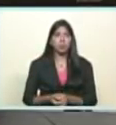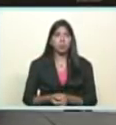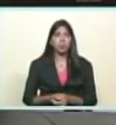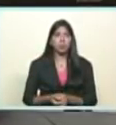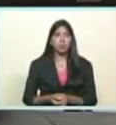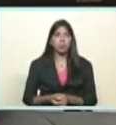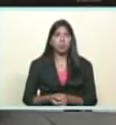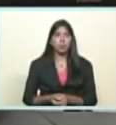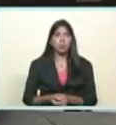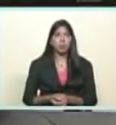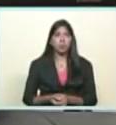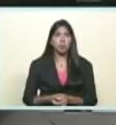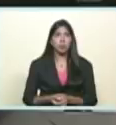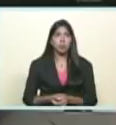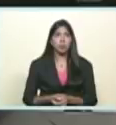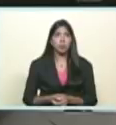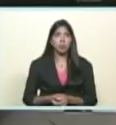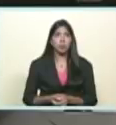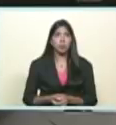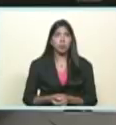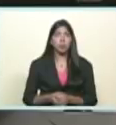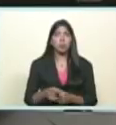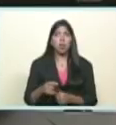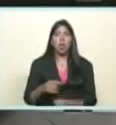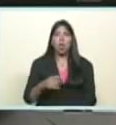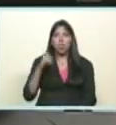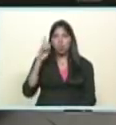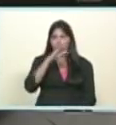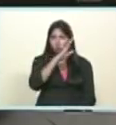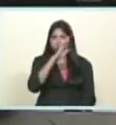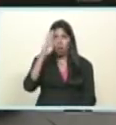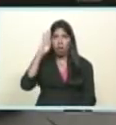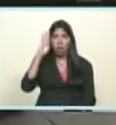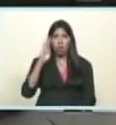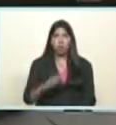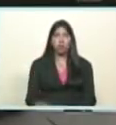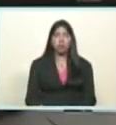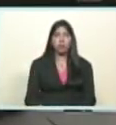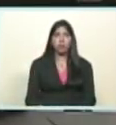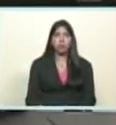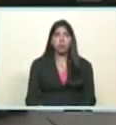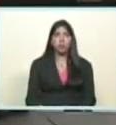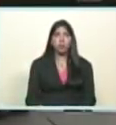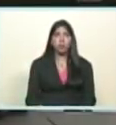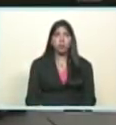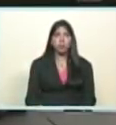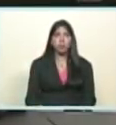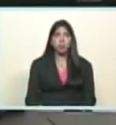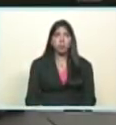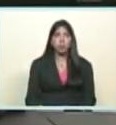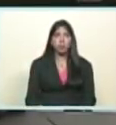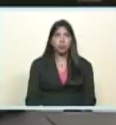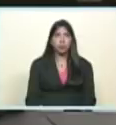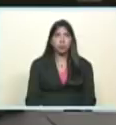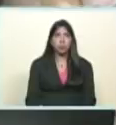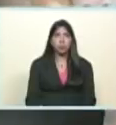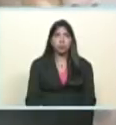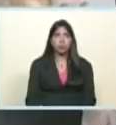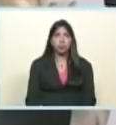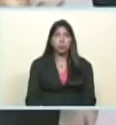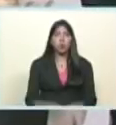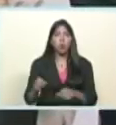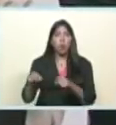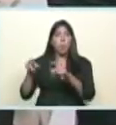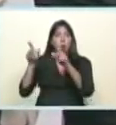al alto mando político camarada Diosdado que me escuchas por aquí compañeros del alto mando político es la oportunidad de oro